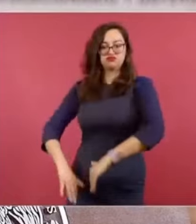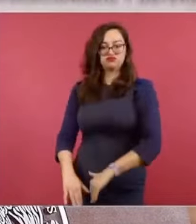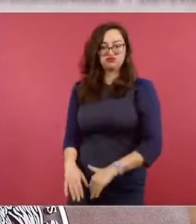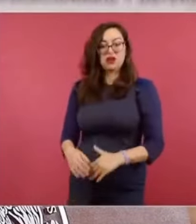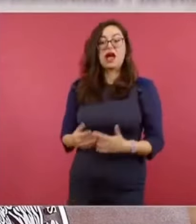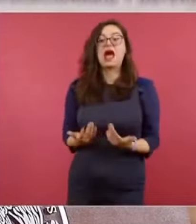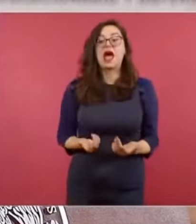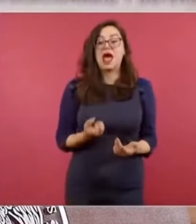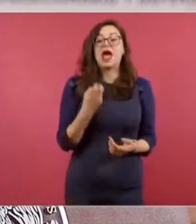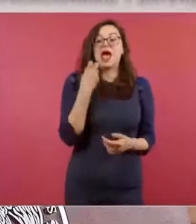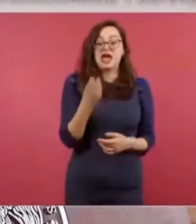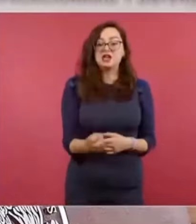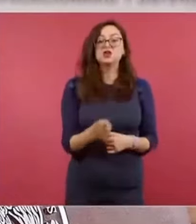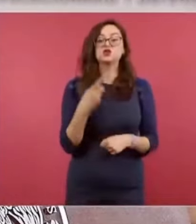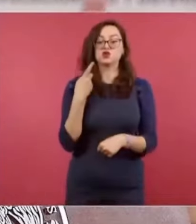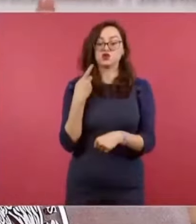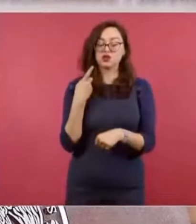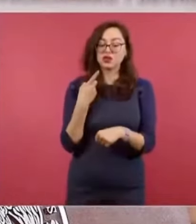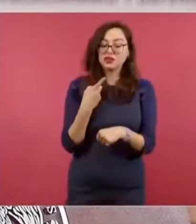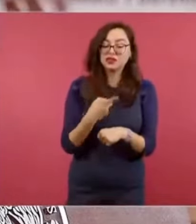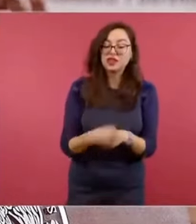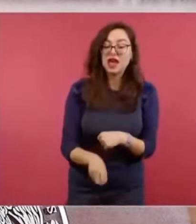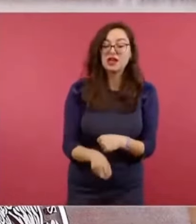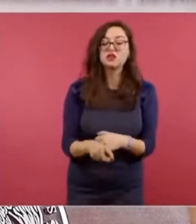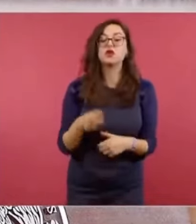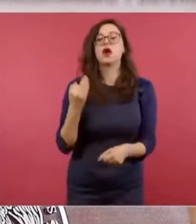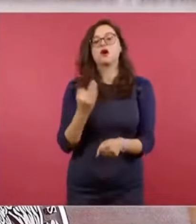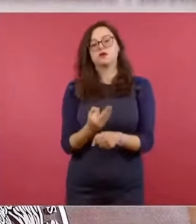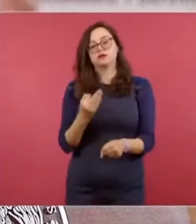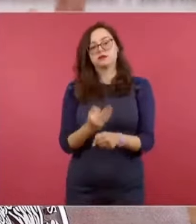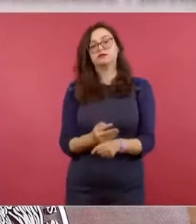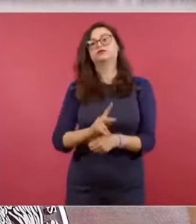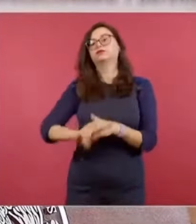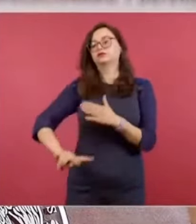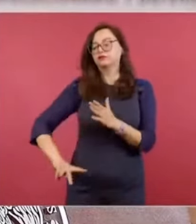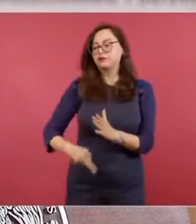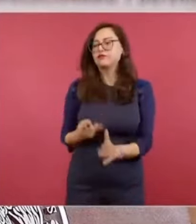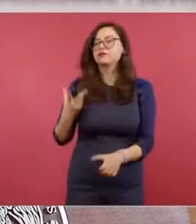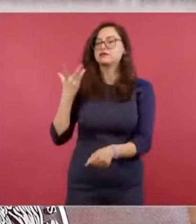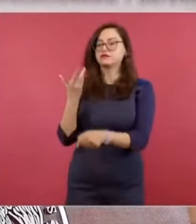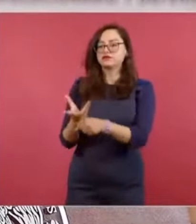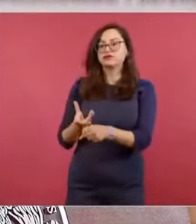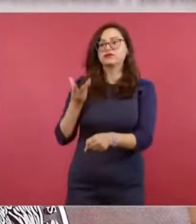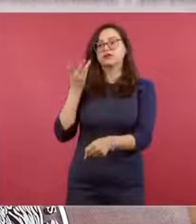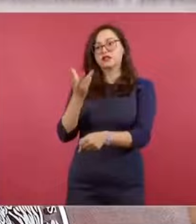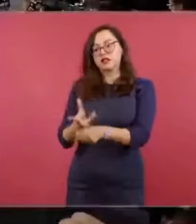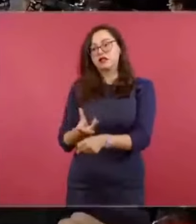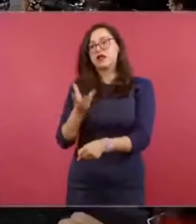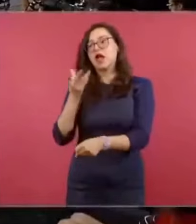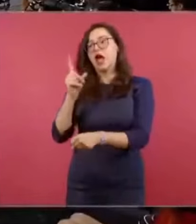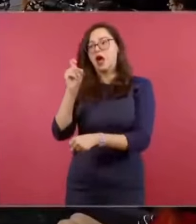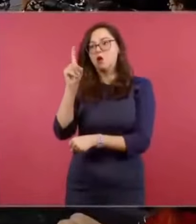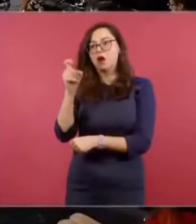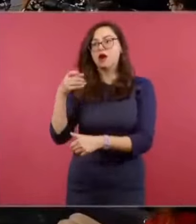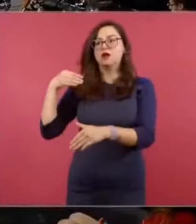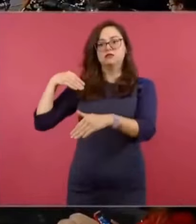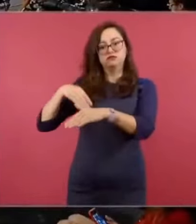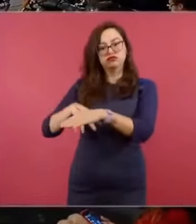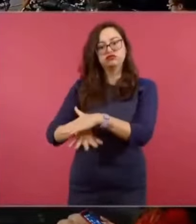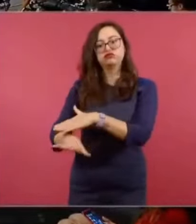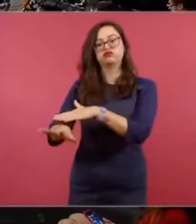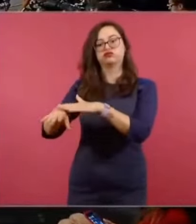es parte del daño. Ahorita se está volviendo a recuperar esos niveles fiáticos. Entonces, insisto, construir